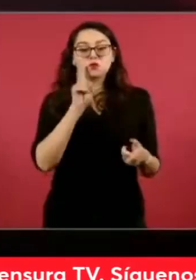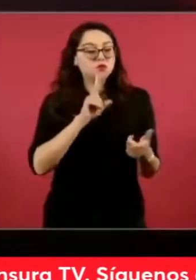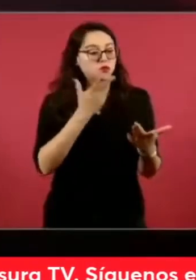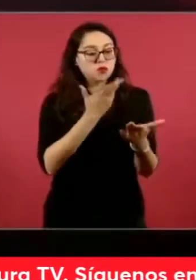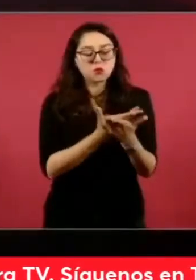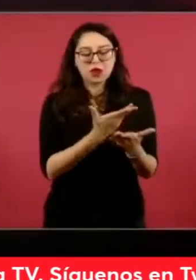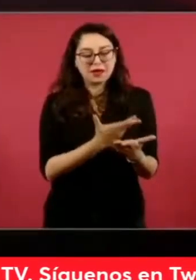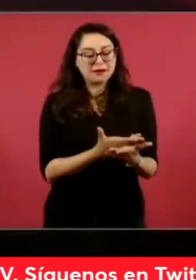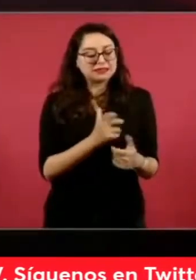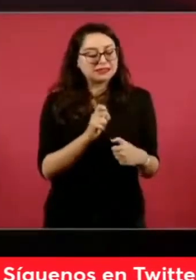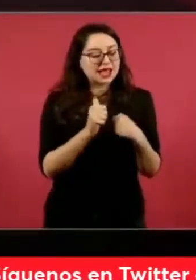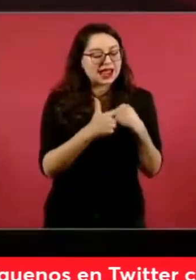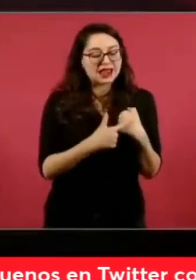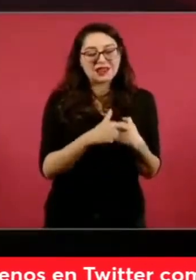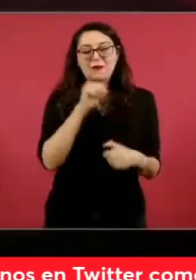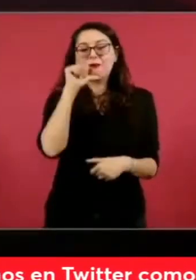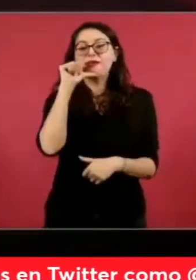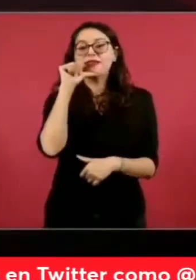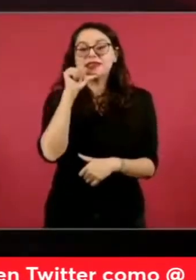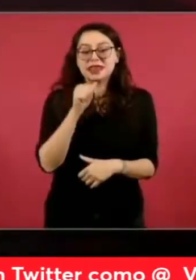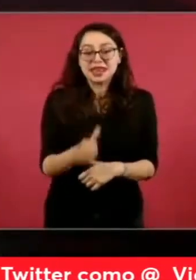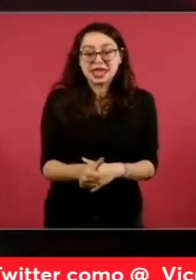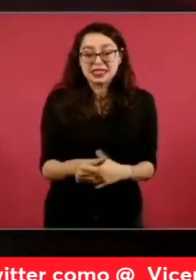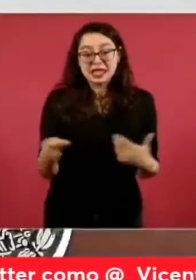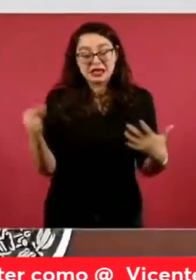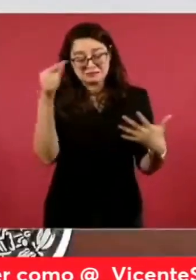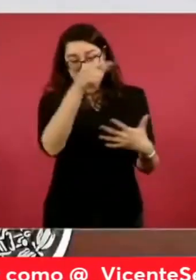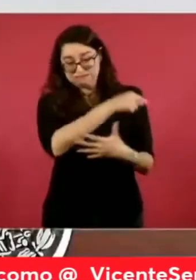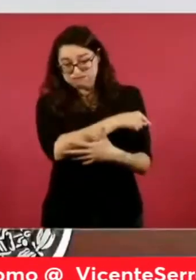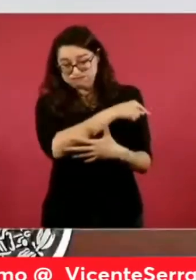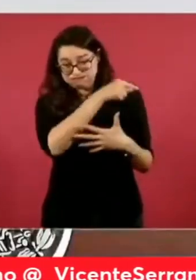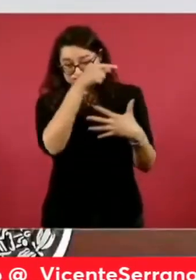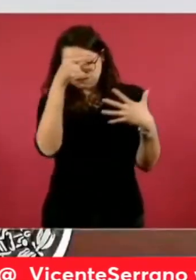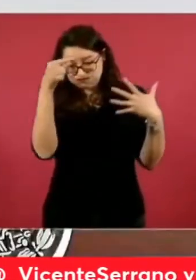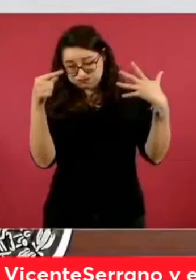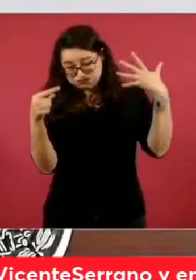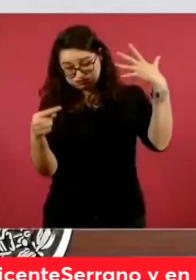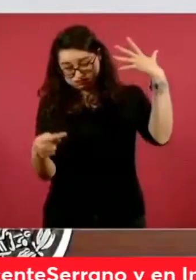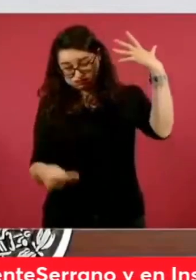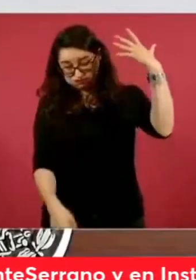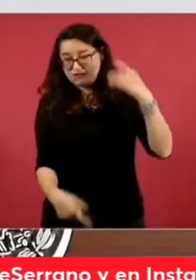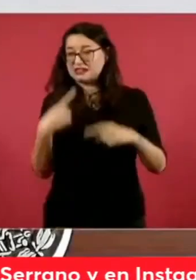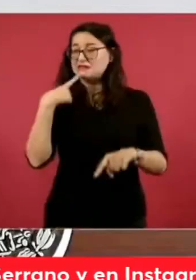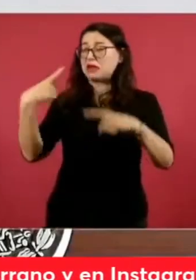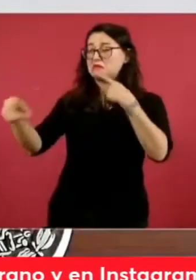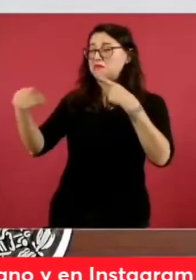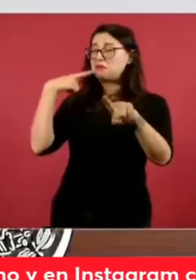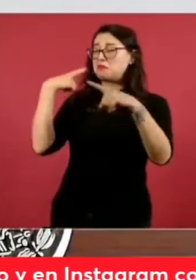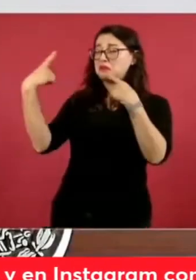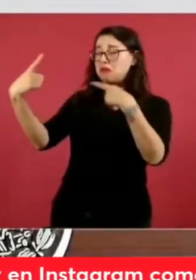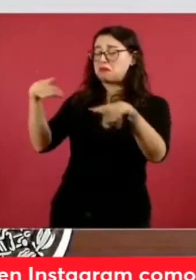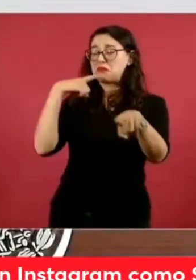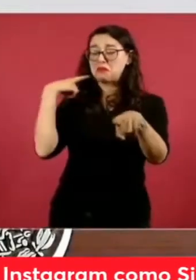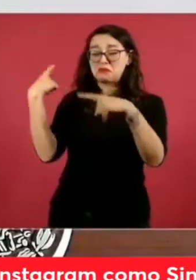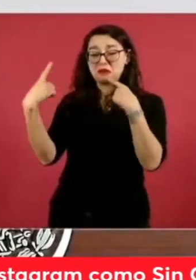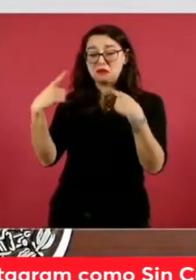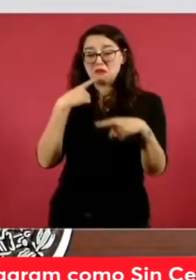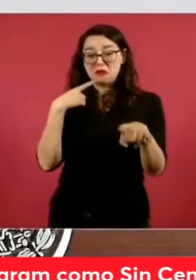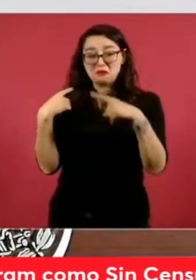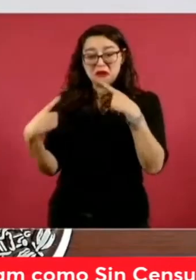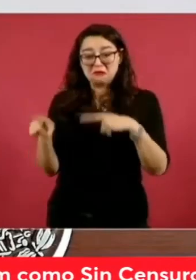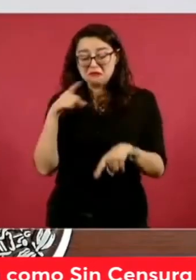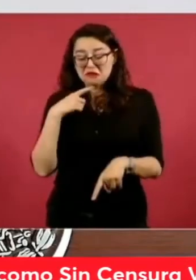acreditación. Siendo así, con todos estos argumentos que fueron los que se expusieron en las diferentes